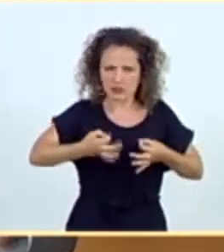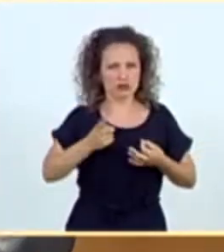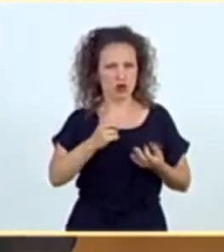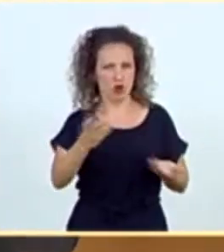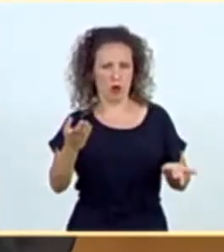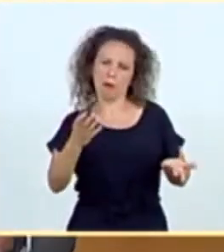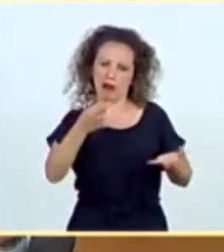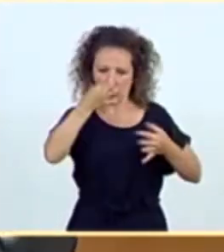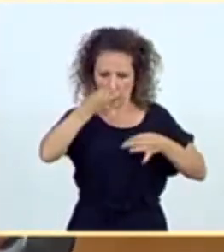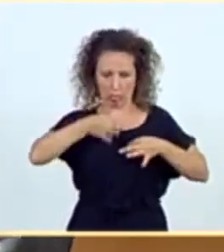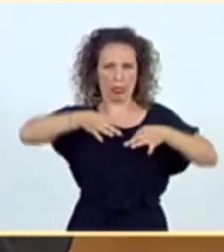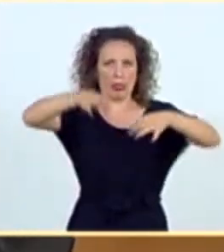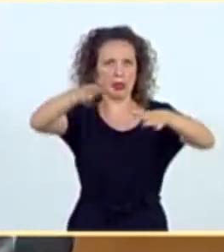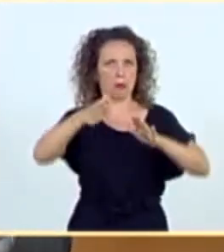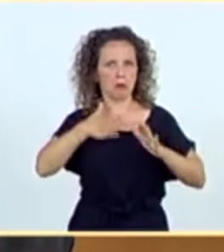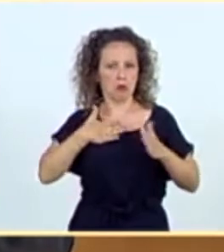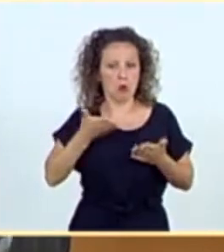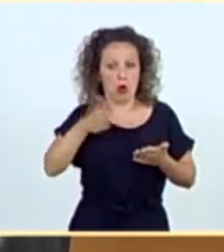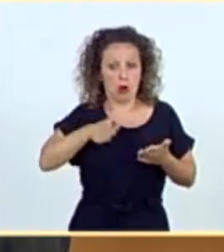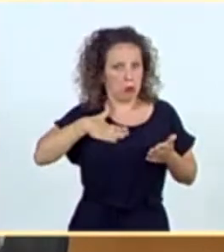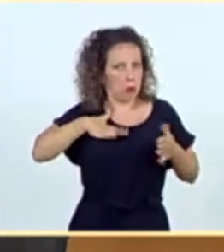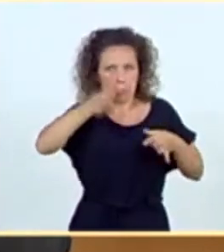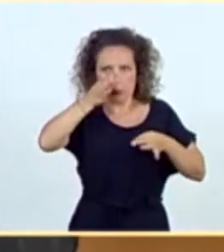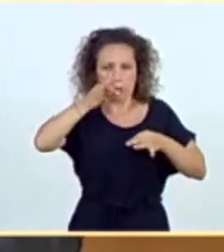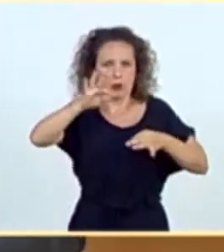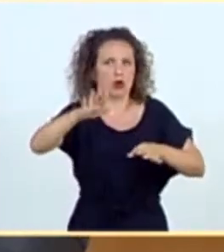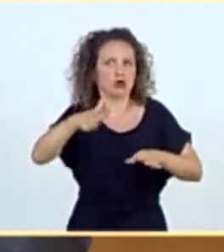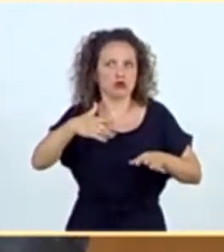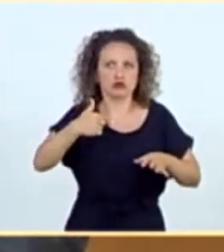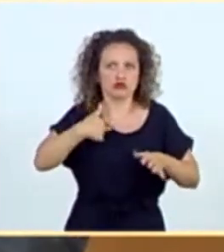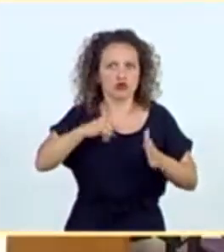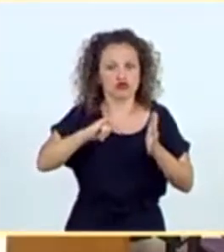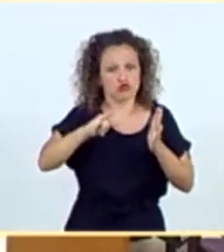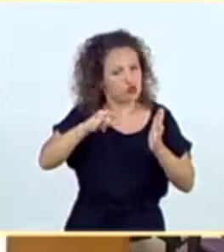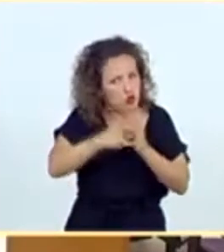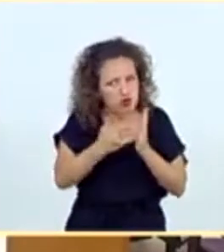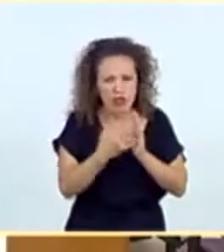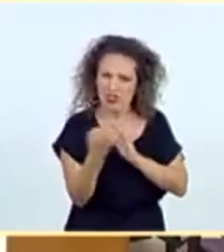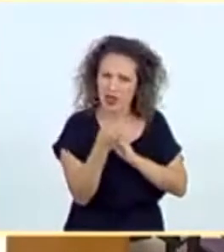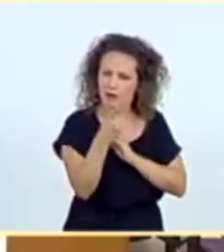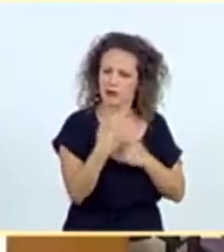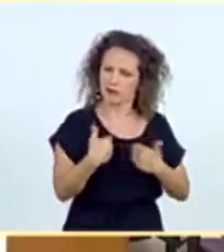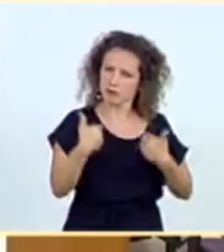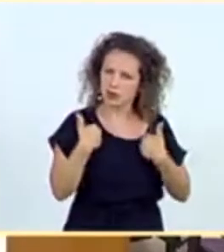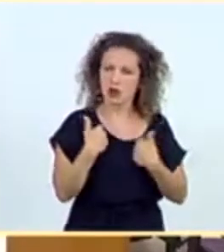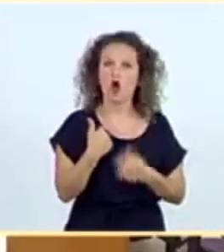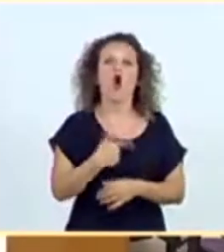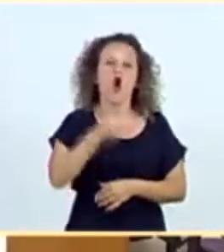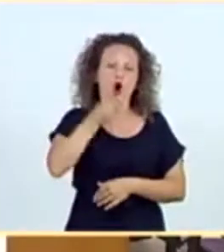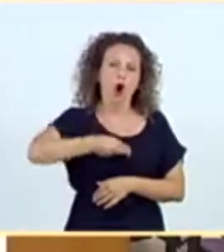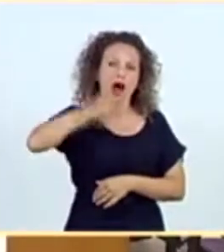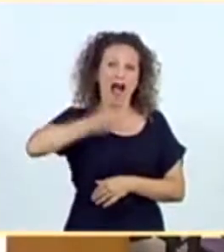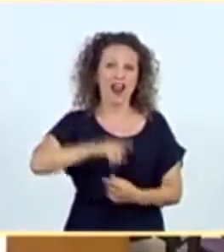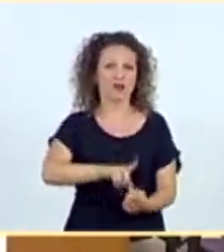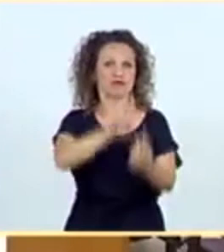de encima los muertos que él no ha contribuido a solucionar. Me hubiera gustado decírselo a él, pero se lo tengo que decir a usted porque usted,